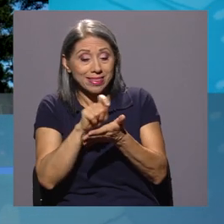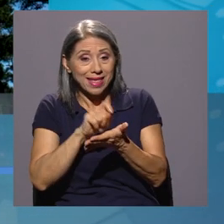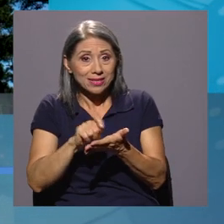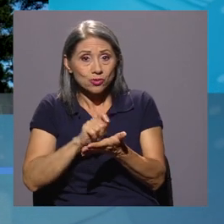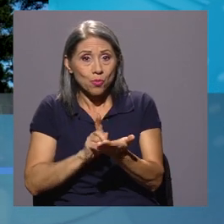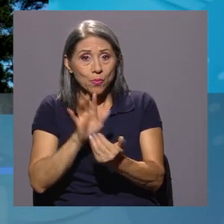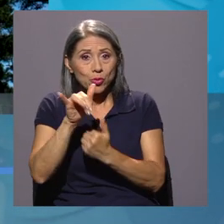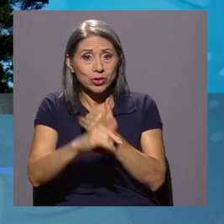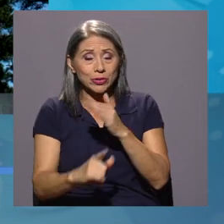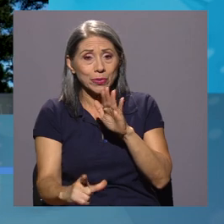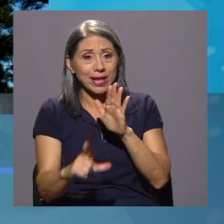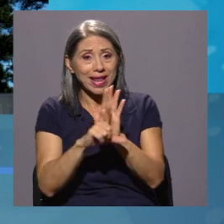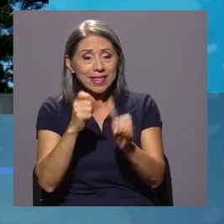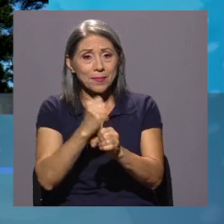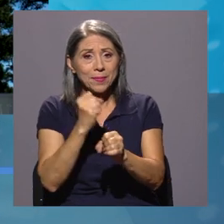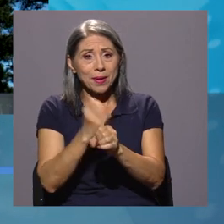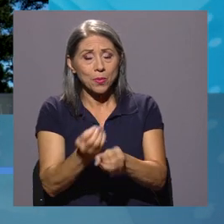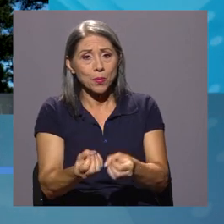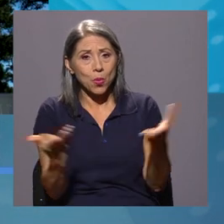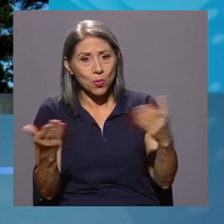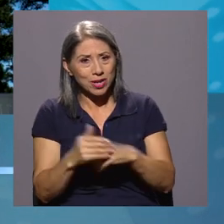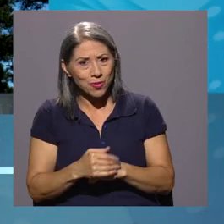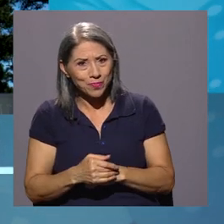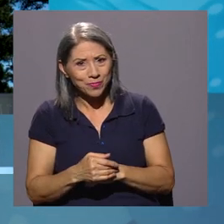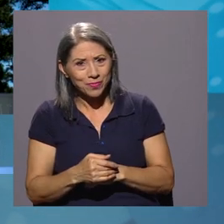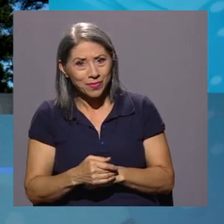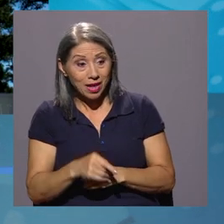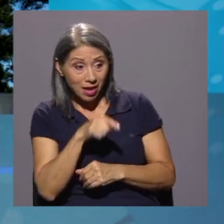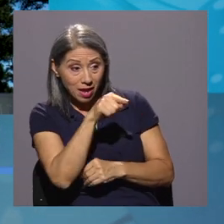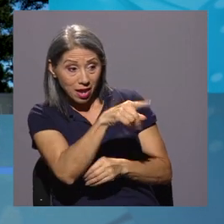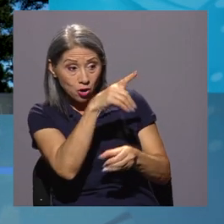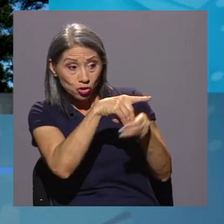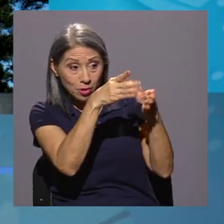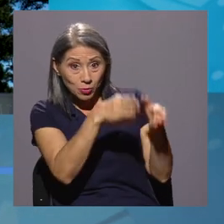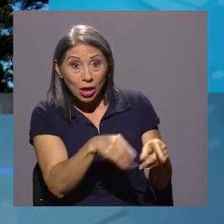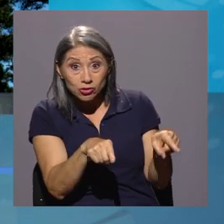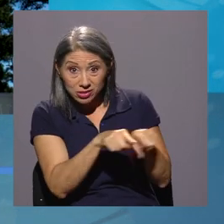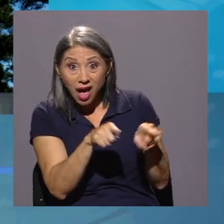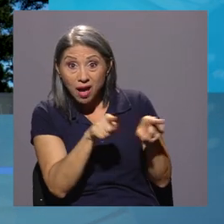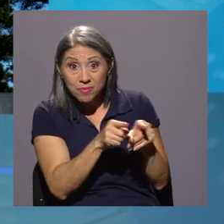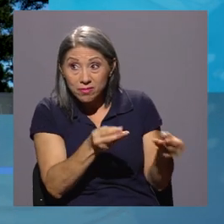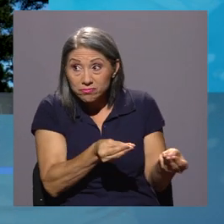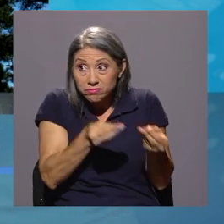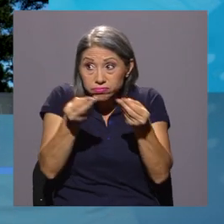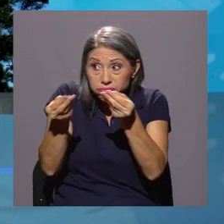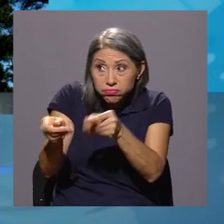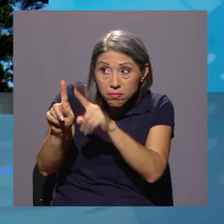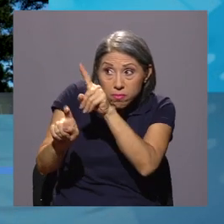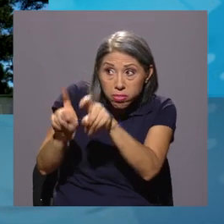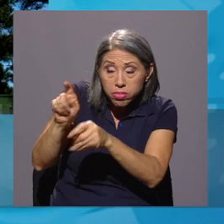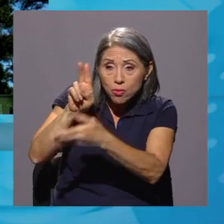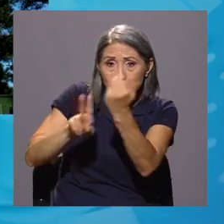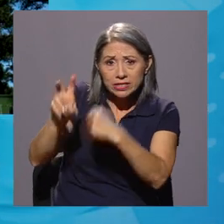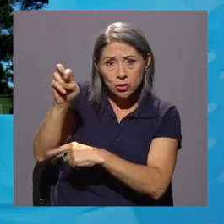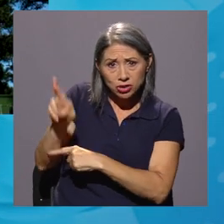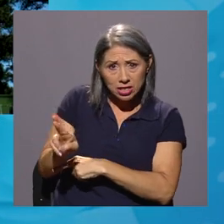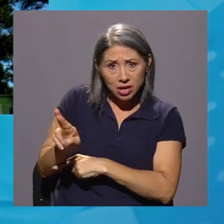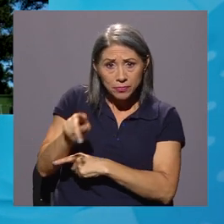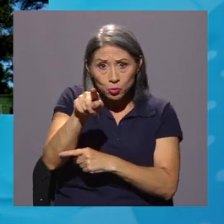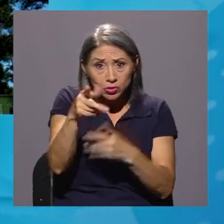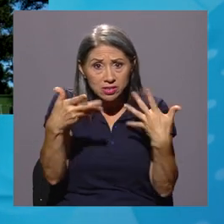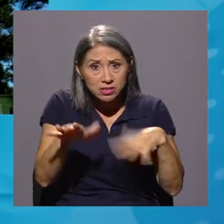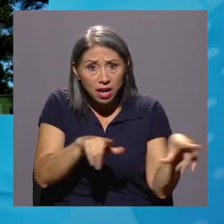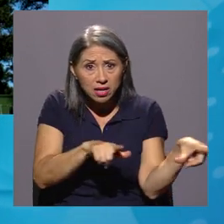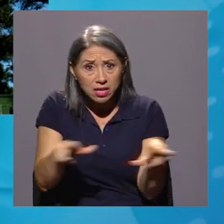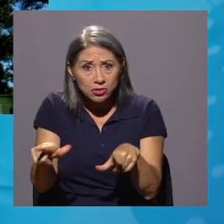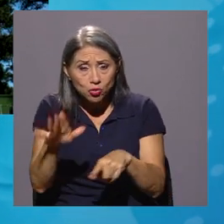proyecto de ley de empleo público, también los diputados se lo consultaron a la Universidad de Costa Rica y ustedes ya tienen listo o ya